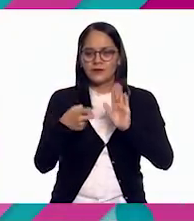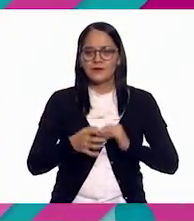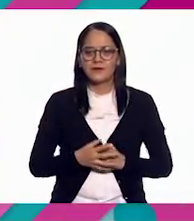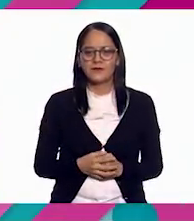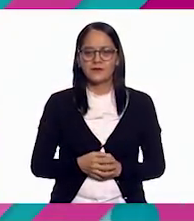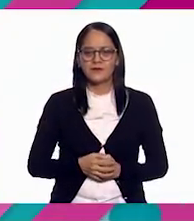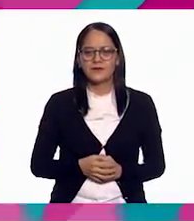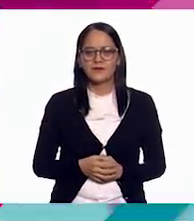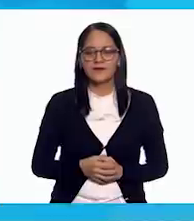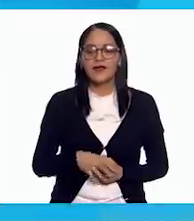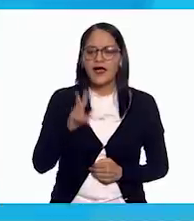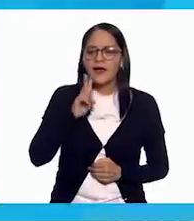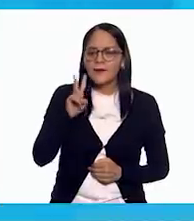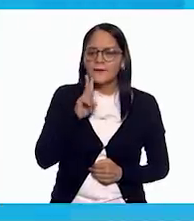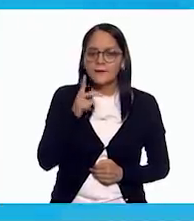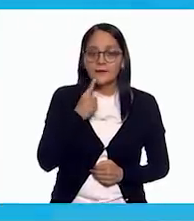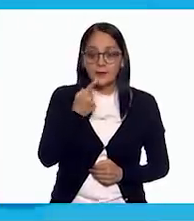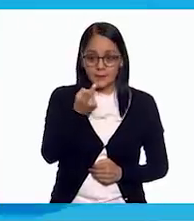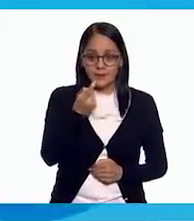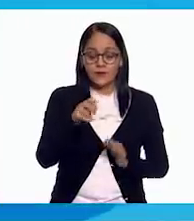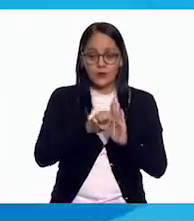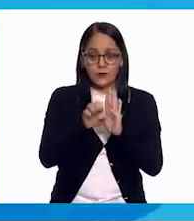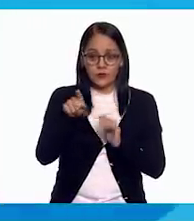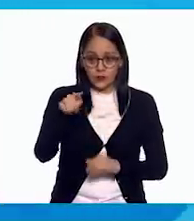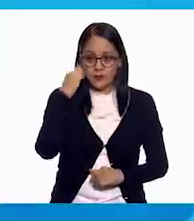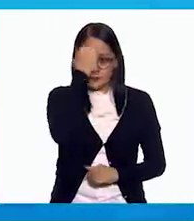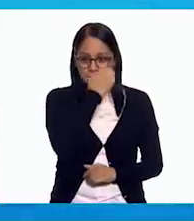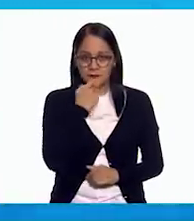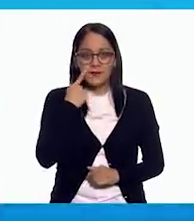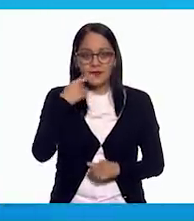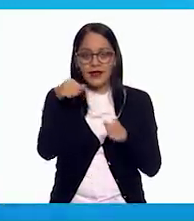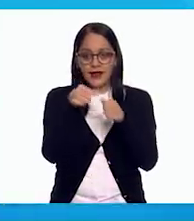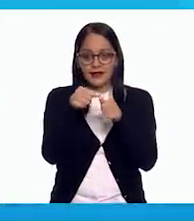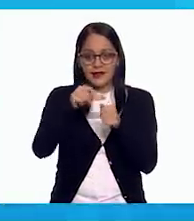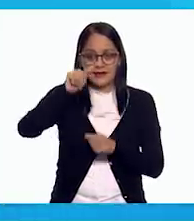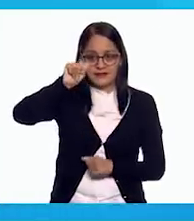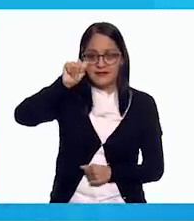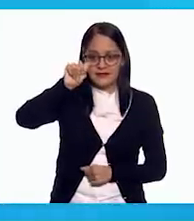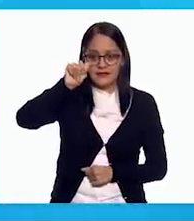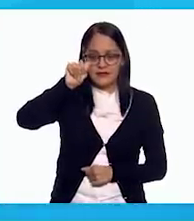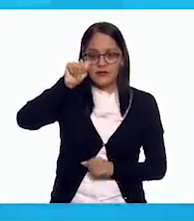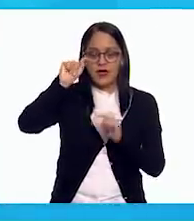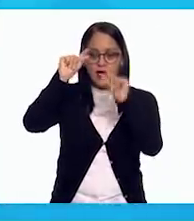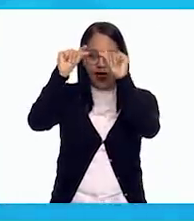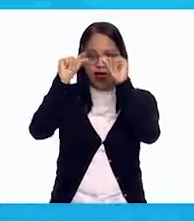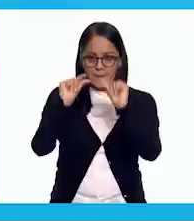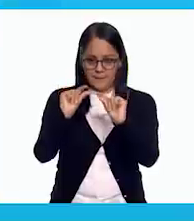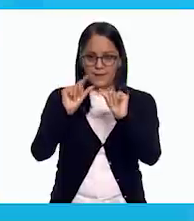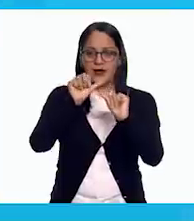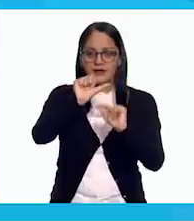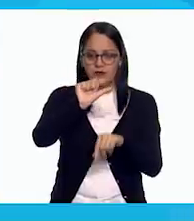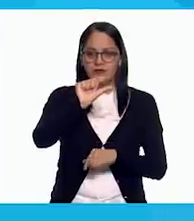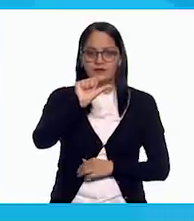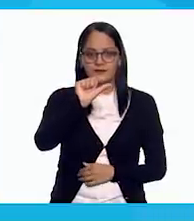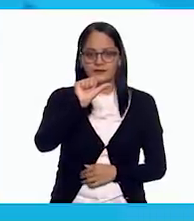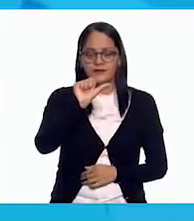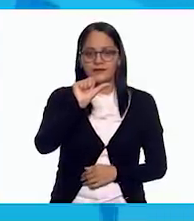continuación. A ver. Si tú observas la T y luego abajo está la A,